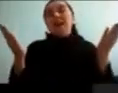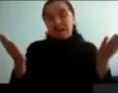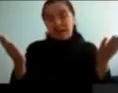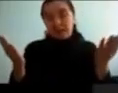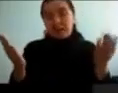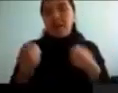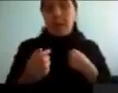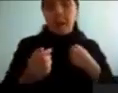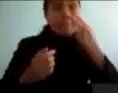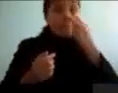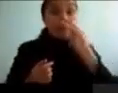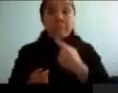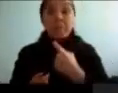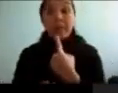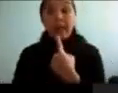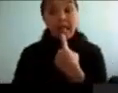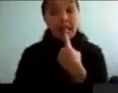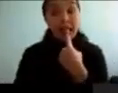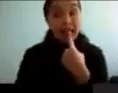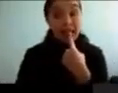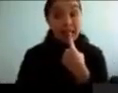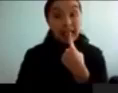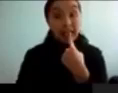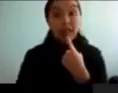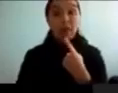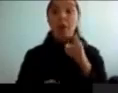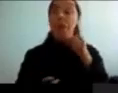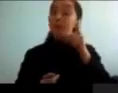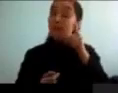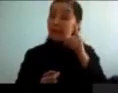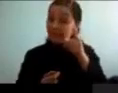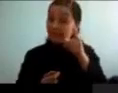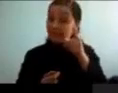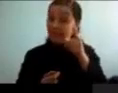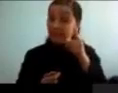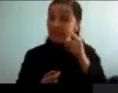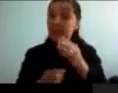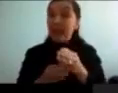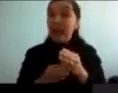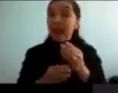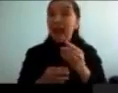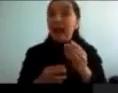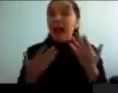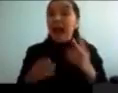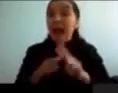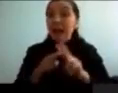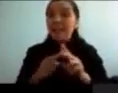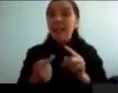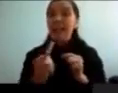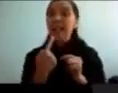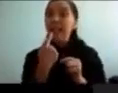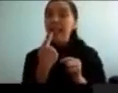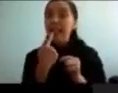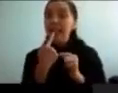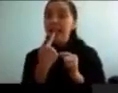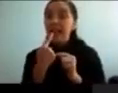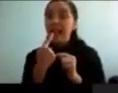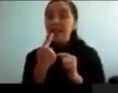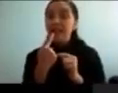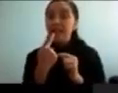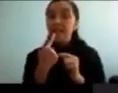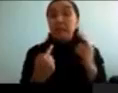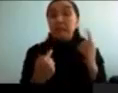lengua de Boris Becker, porque Boris Becker, sin querer, realizaba un movimiento de su lengua, y con ese movimiento, dirigía, dirigía, sin querer,